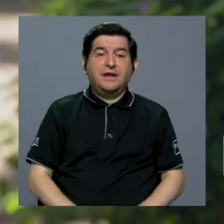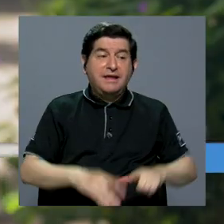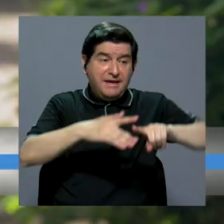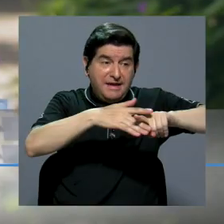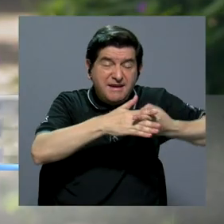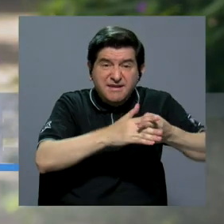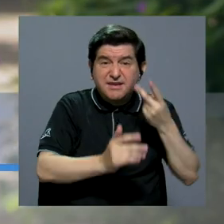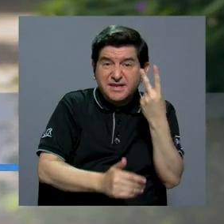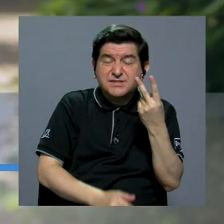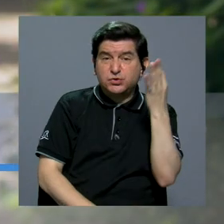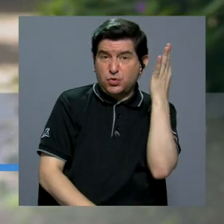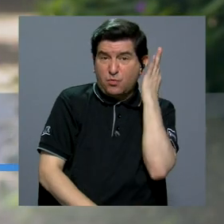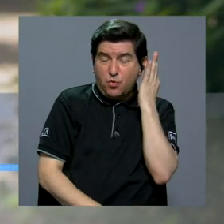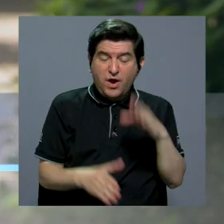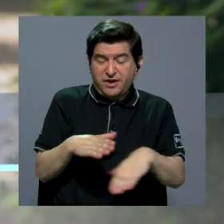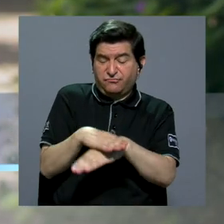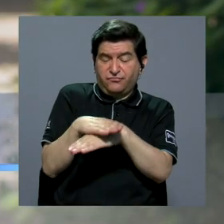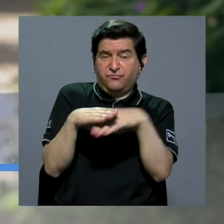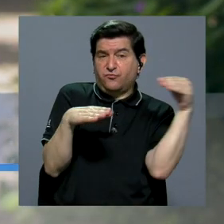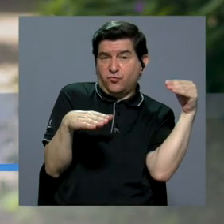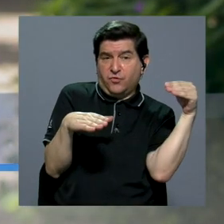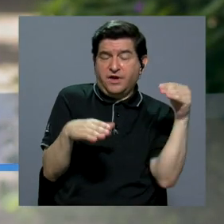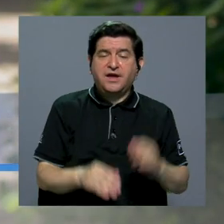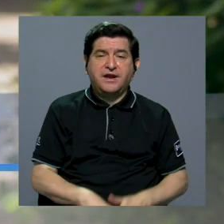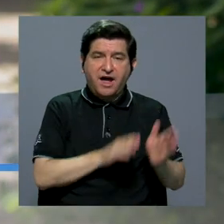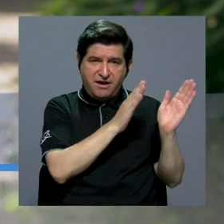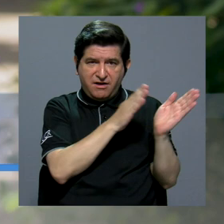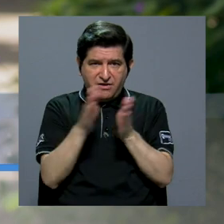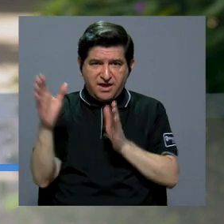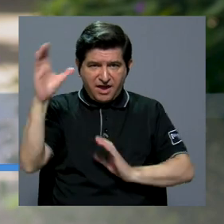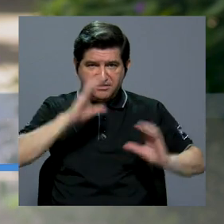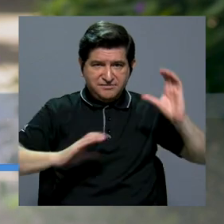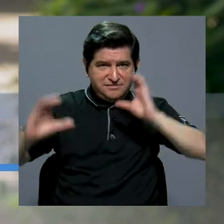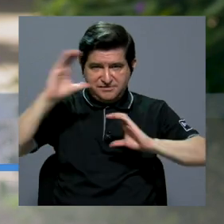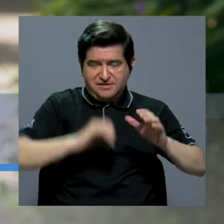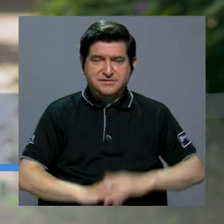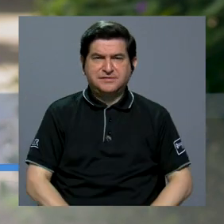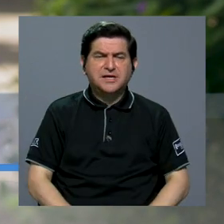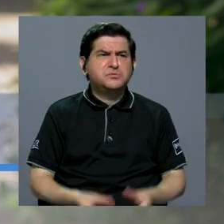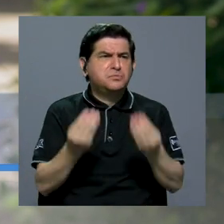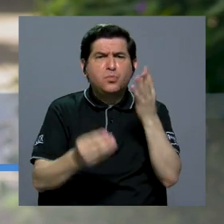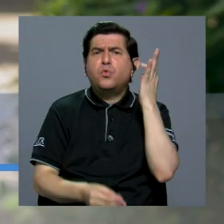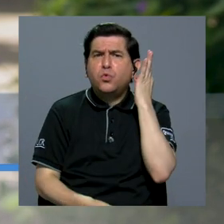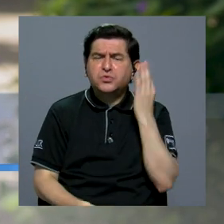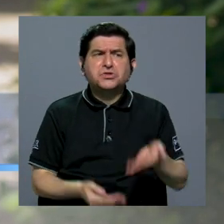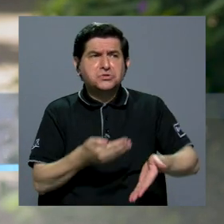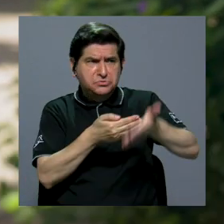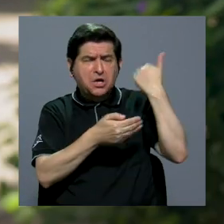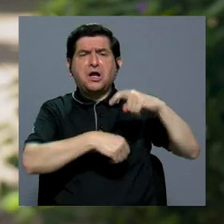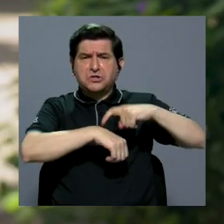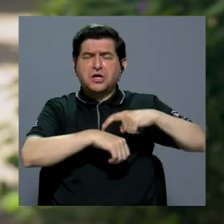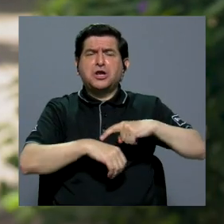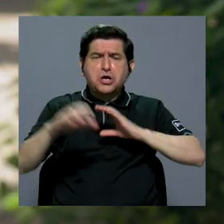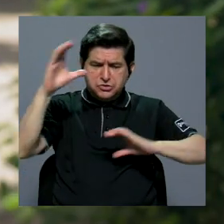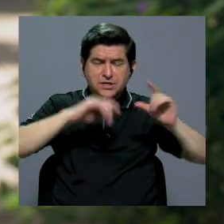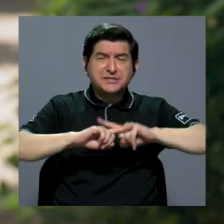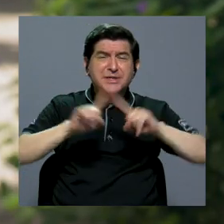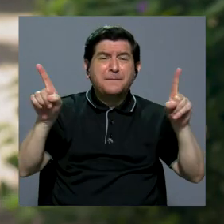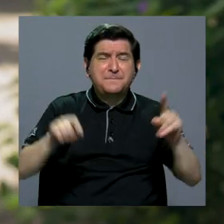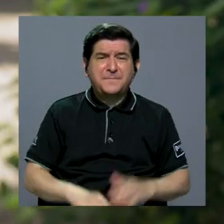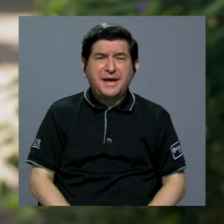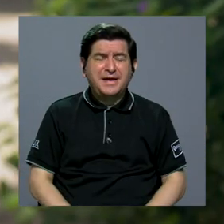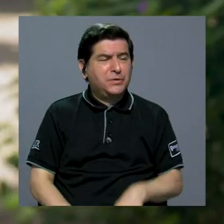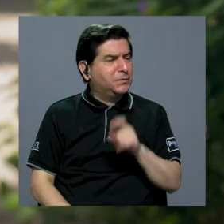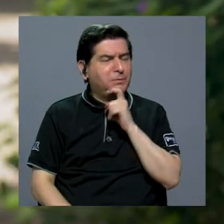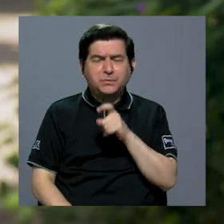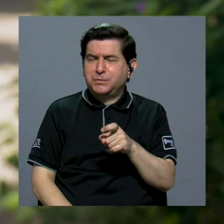Desde un inicio vemos que la mujer está excluida de la formación en ciencias. Hay muchas mujeres que desde la antigüedad han hecho ciencia, pero ha